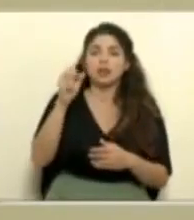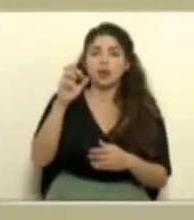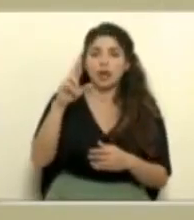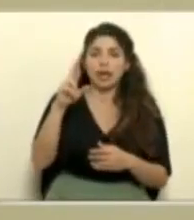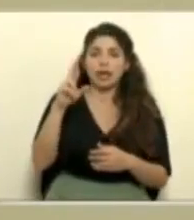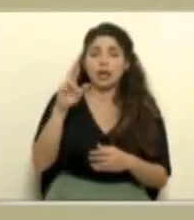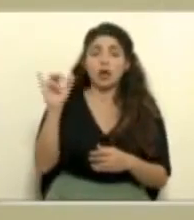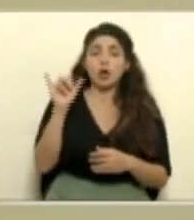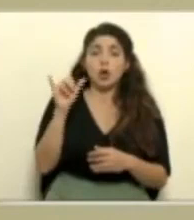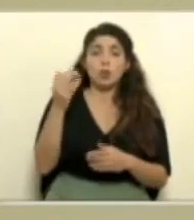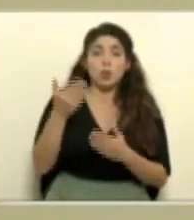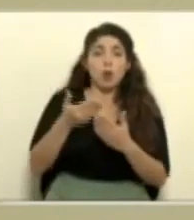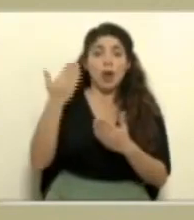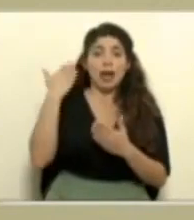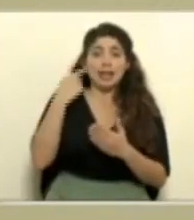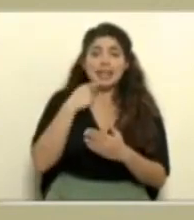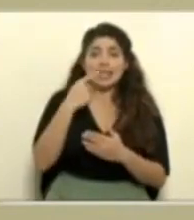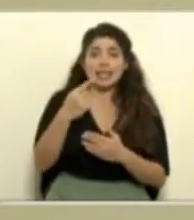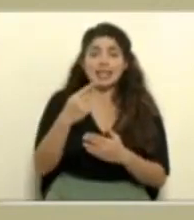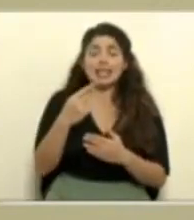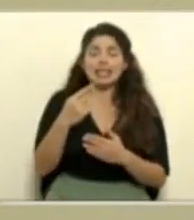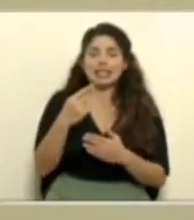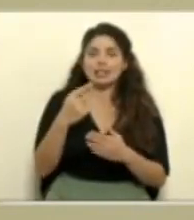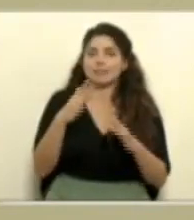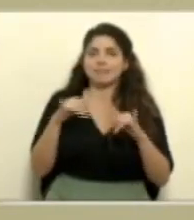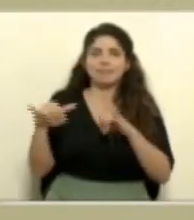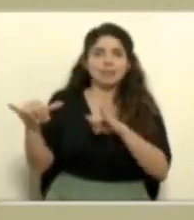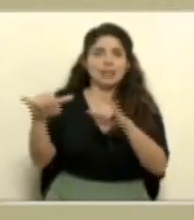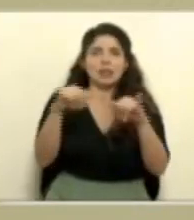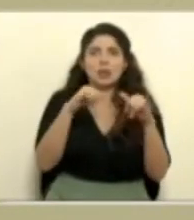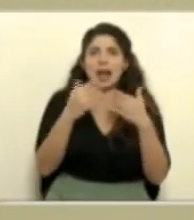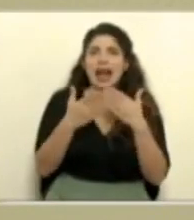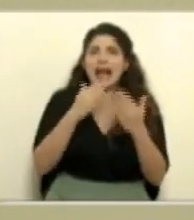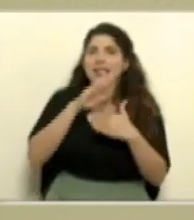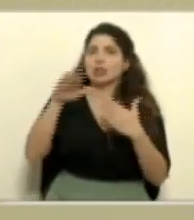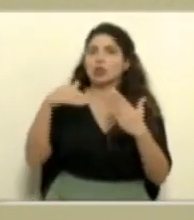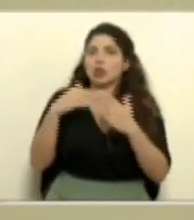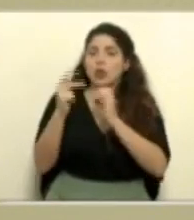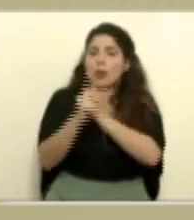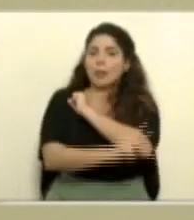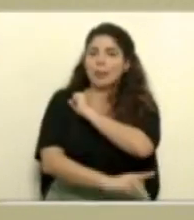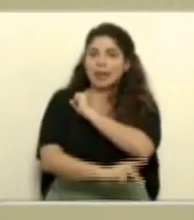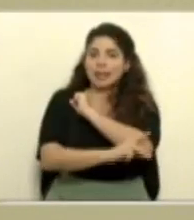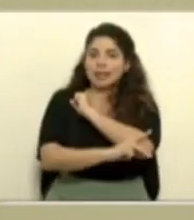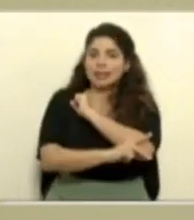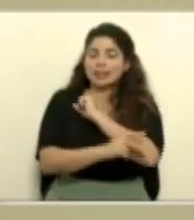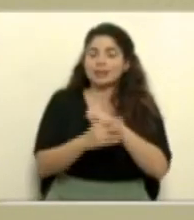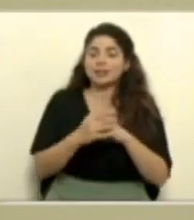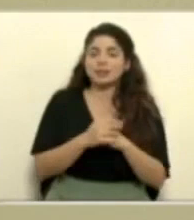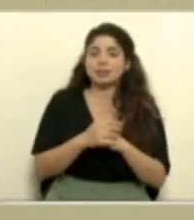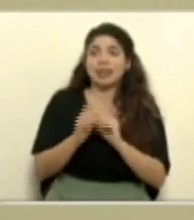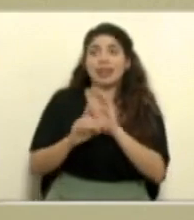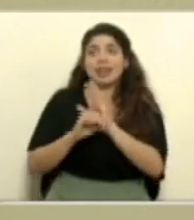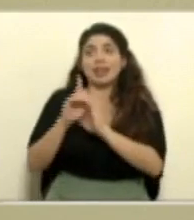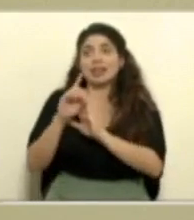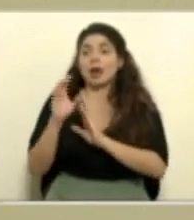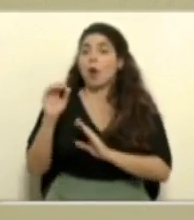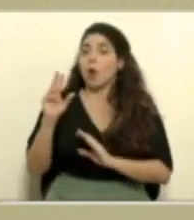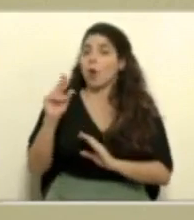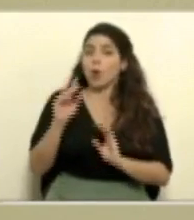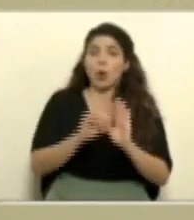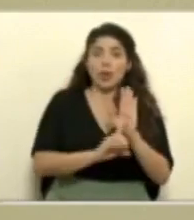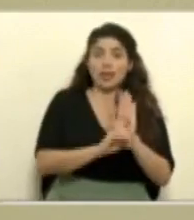como lo mencionaba antes casi que ha sido un común denominador en prácticamente todos los países desarrollados y no desarrollados